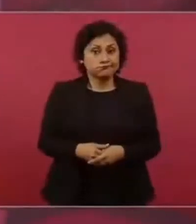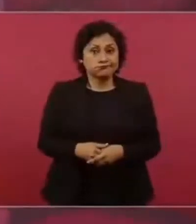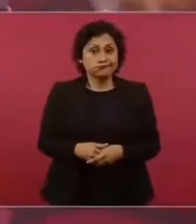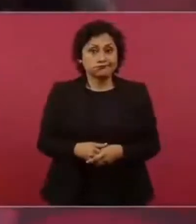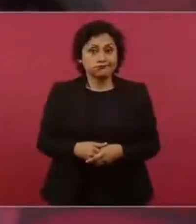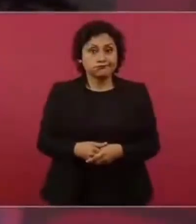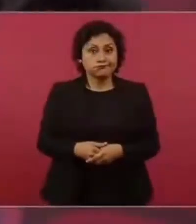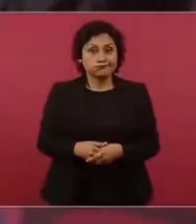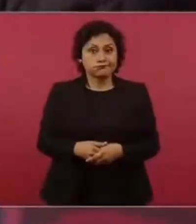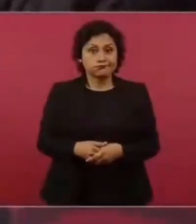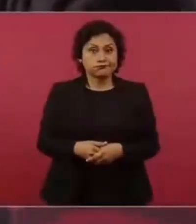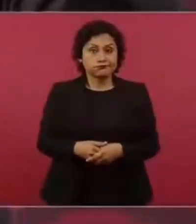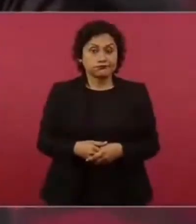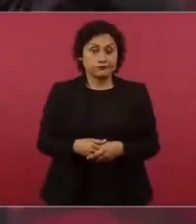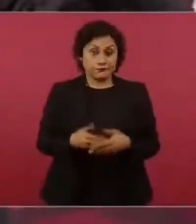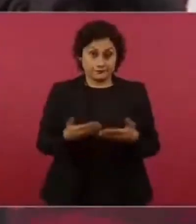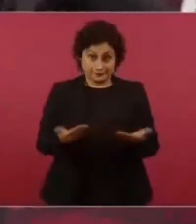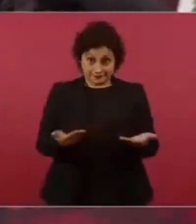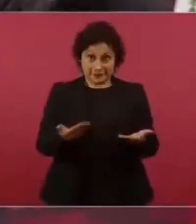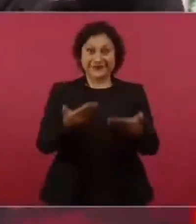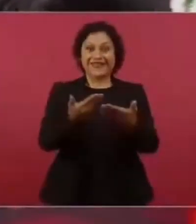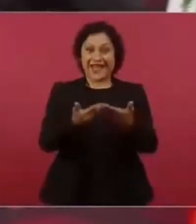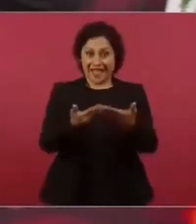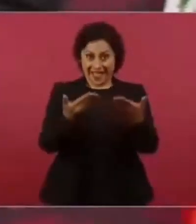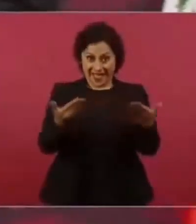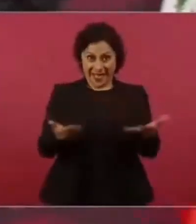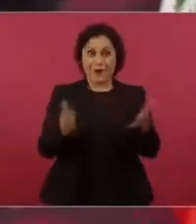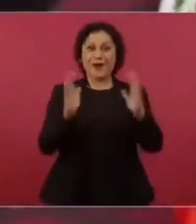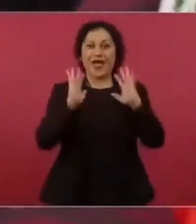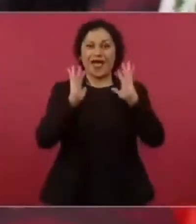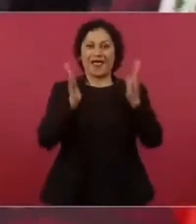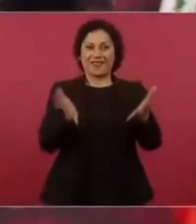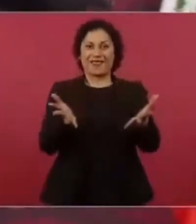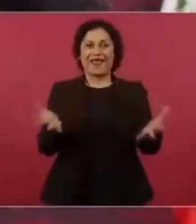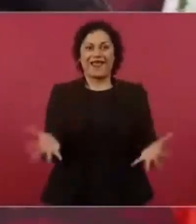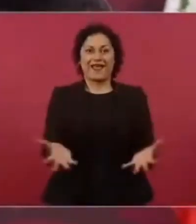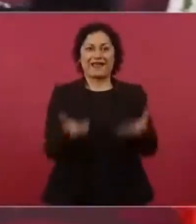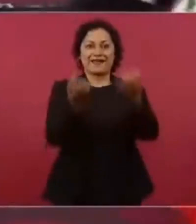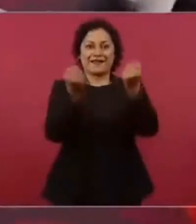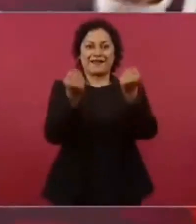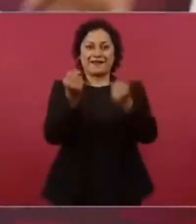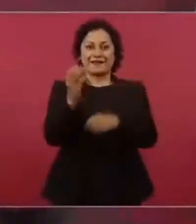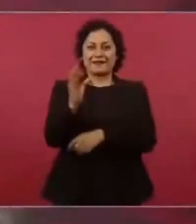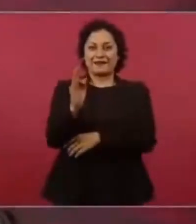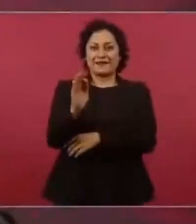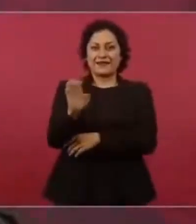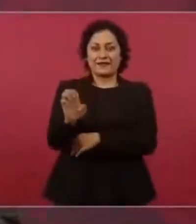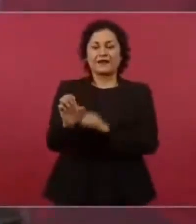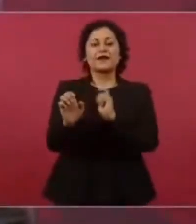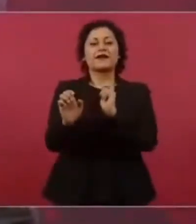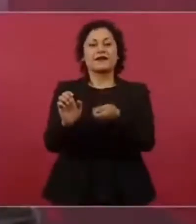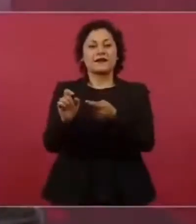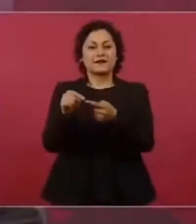se iba a quedar nada más administrando las líneas de distribución.